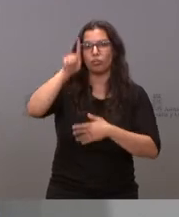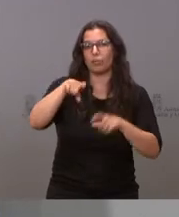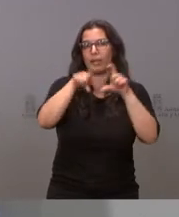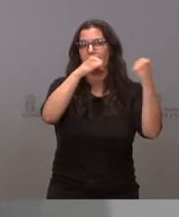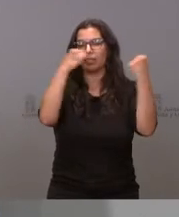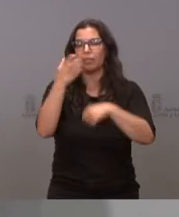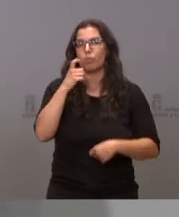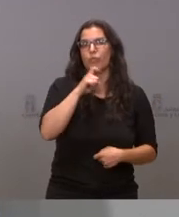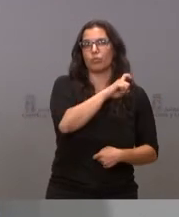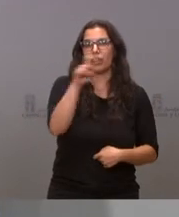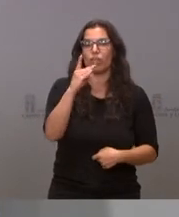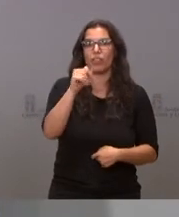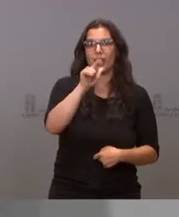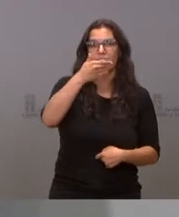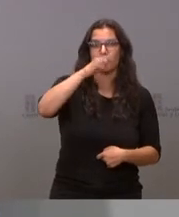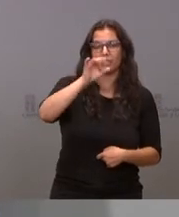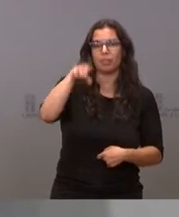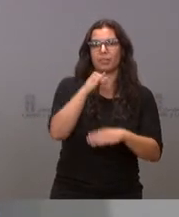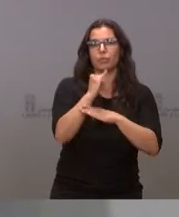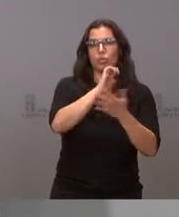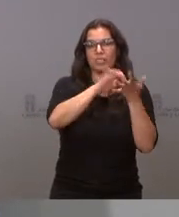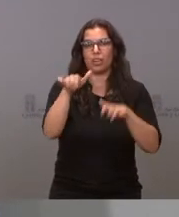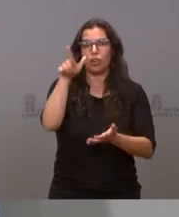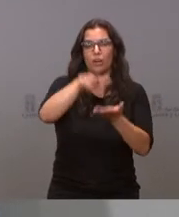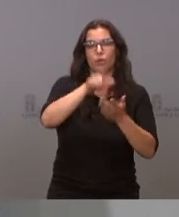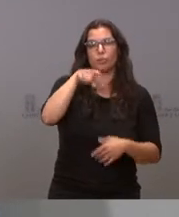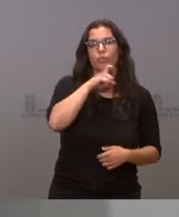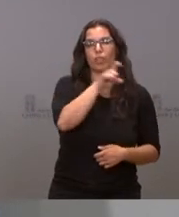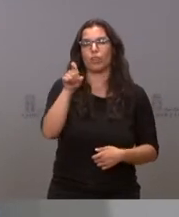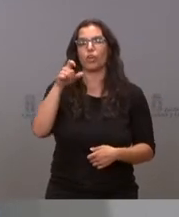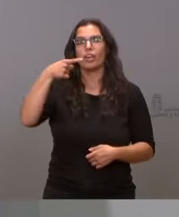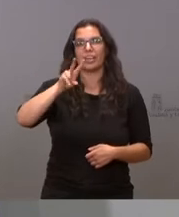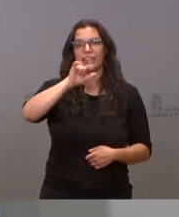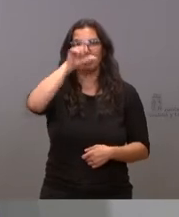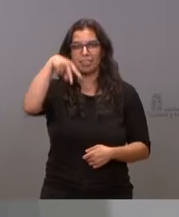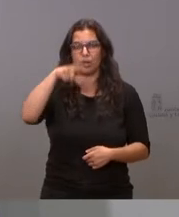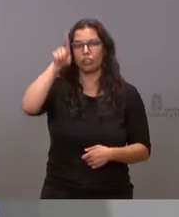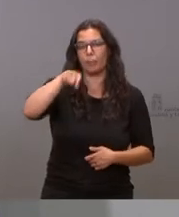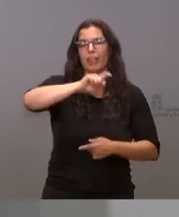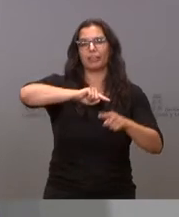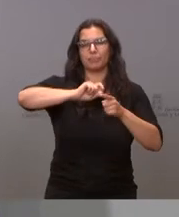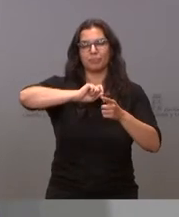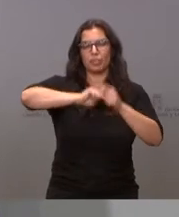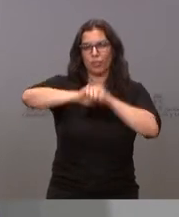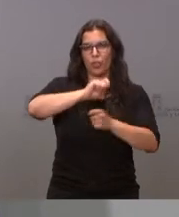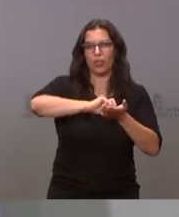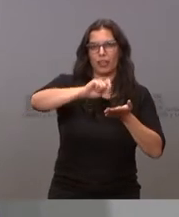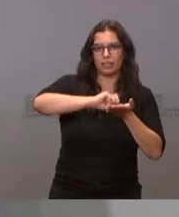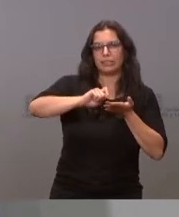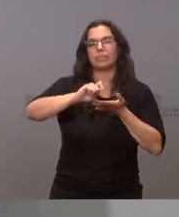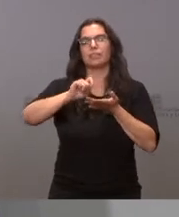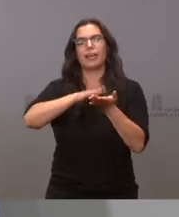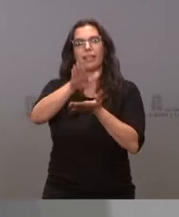Instituto Castellano y Leones de la Lengua y la Fundación Jorge Guillén o los gremios de editores y libreros de Castilla y León. Se trata